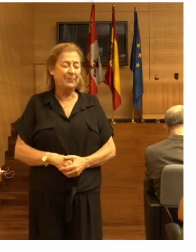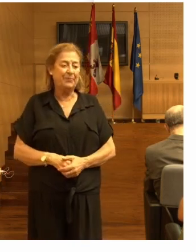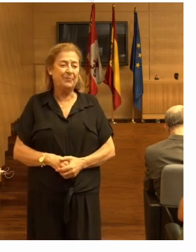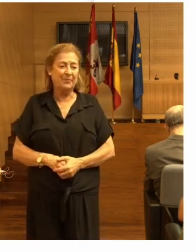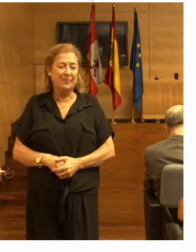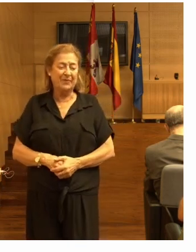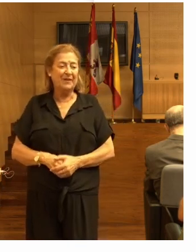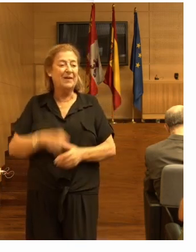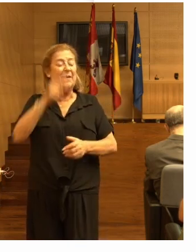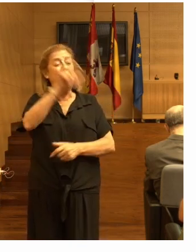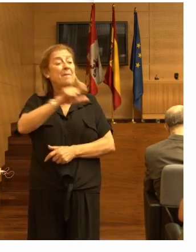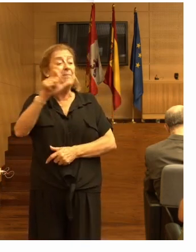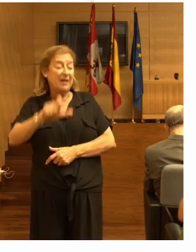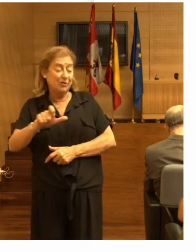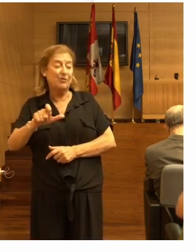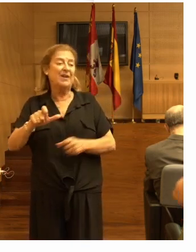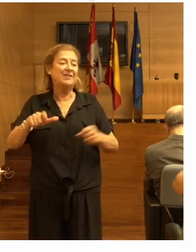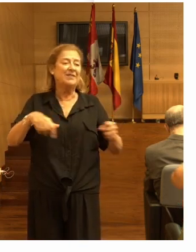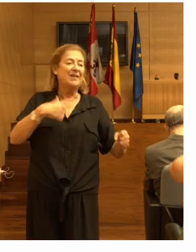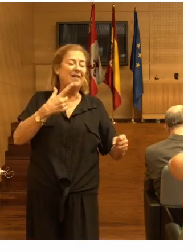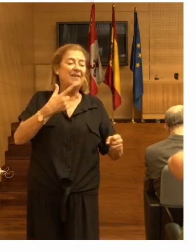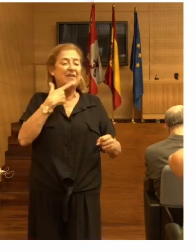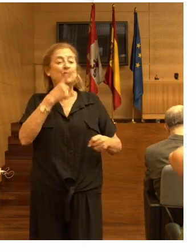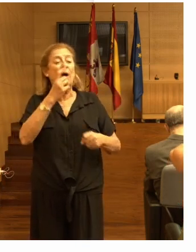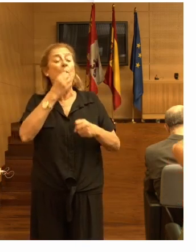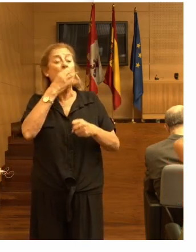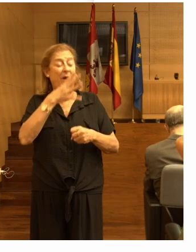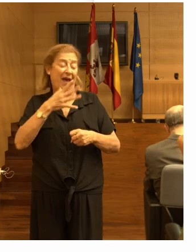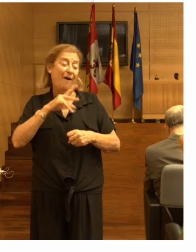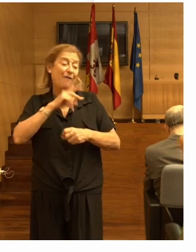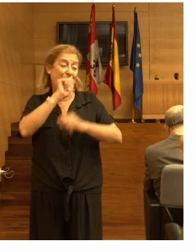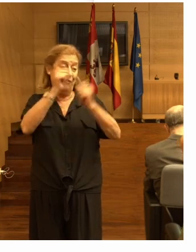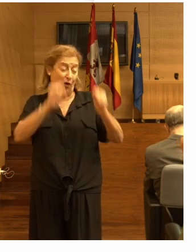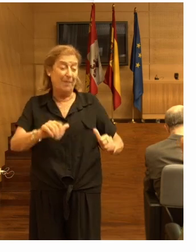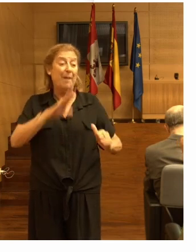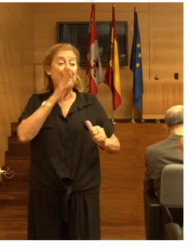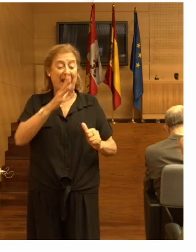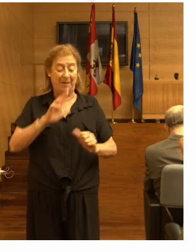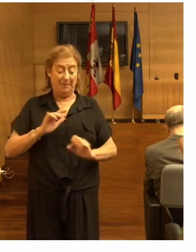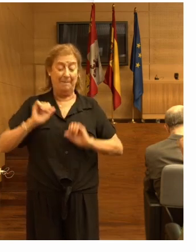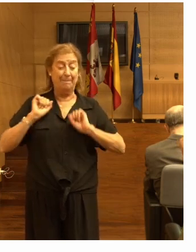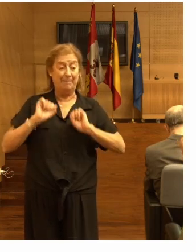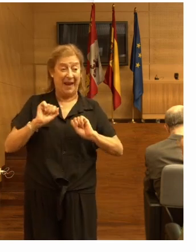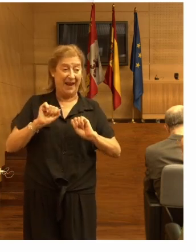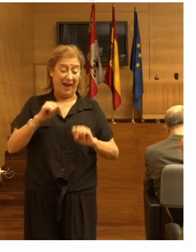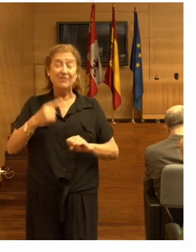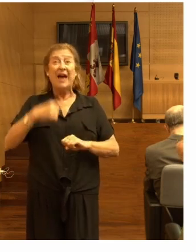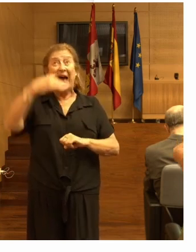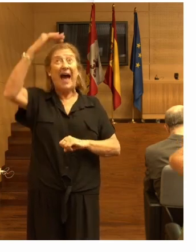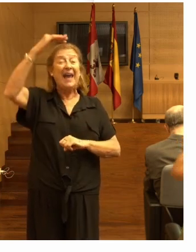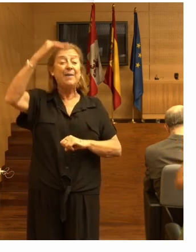Las personas piensan que es una buena manera de amortiguar el golpe, hacer ese tipo de rotación en el aire.